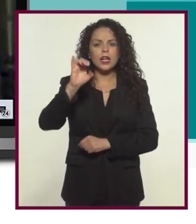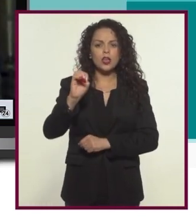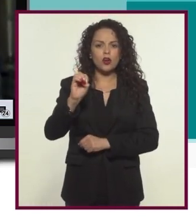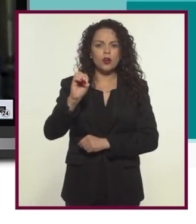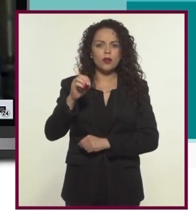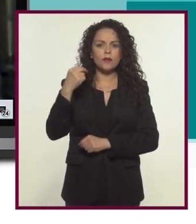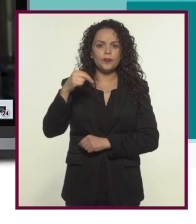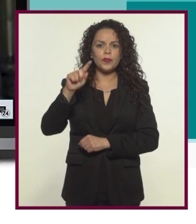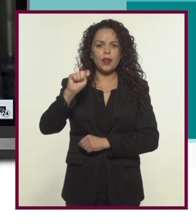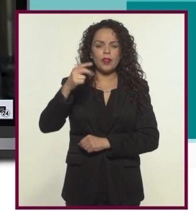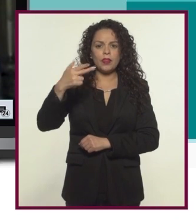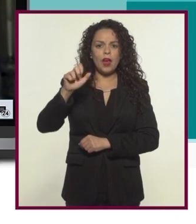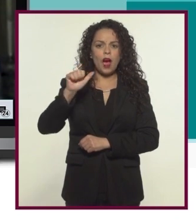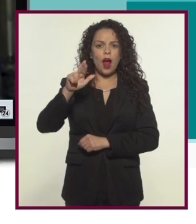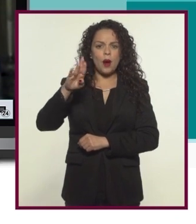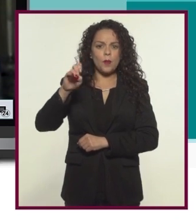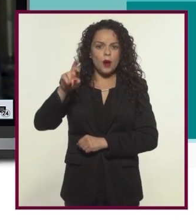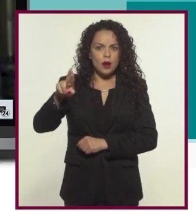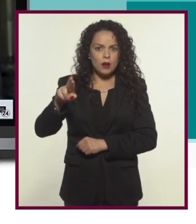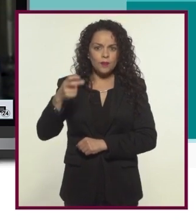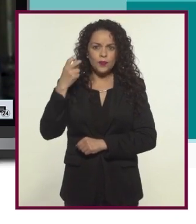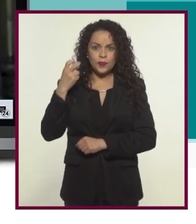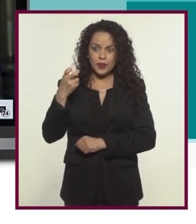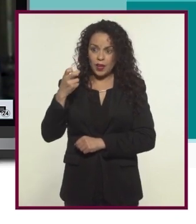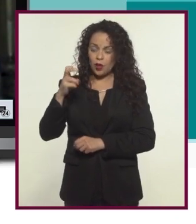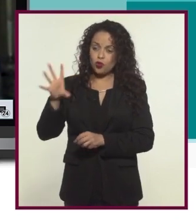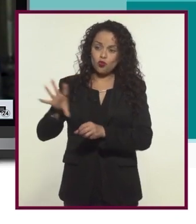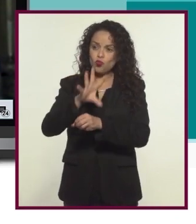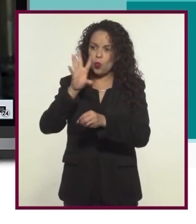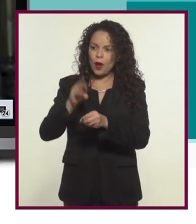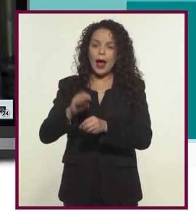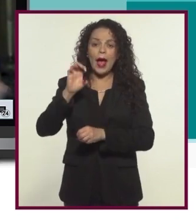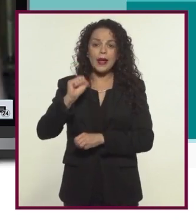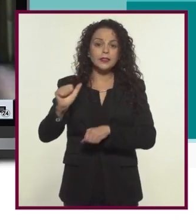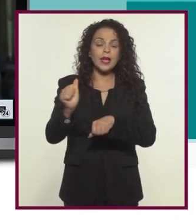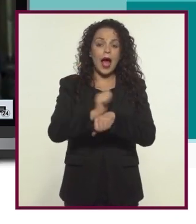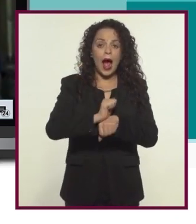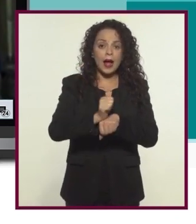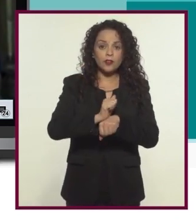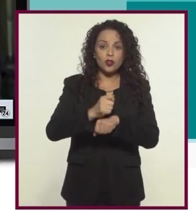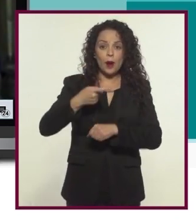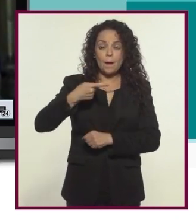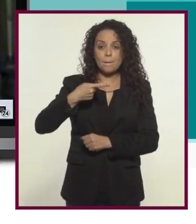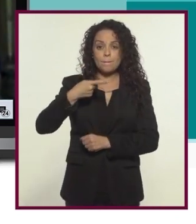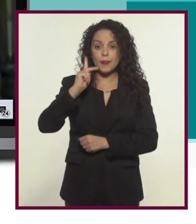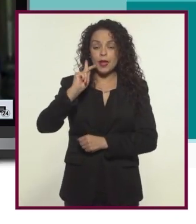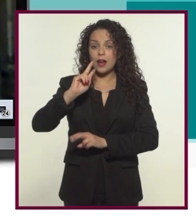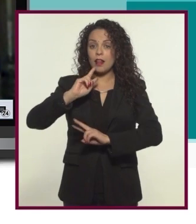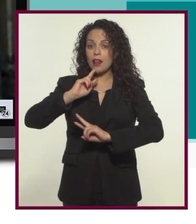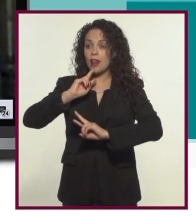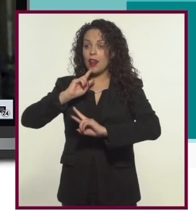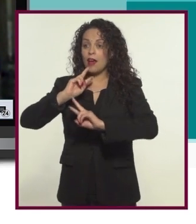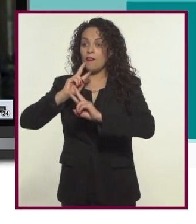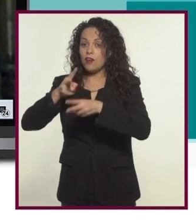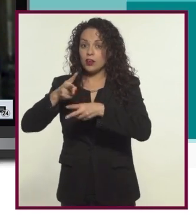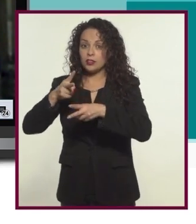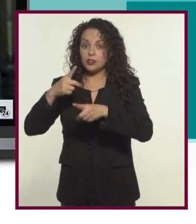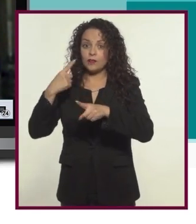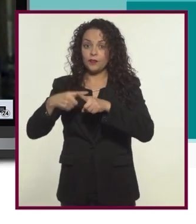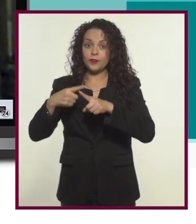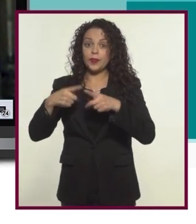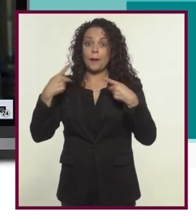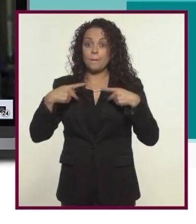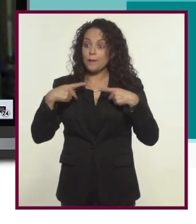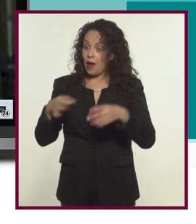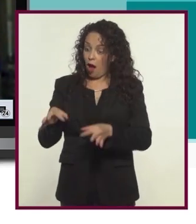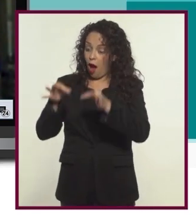de Cleo Barnard se llama The Arbor y todos son actores pero la voz es